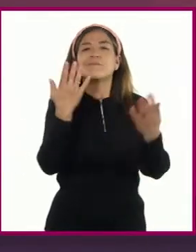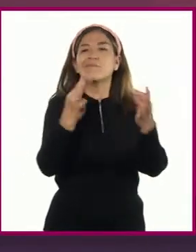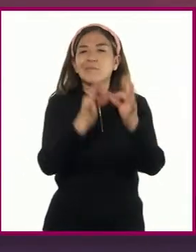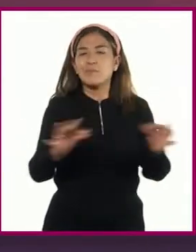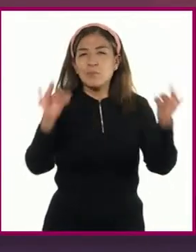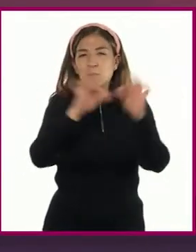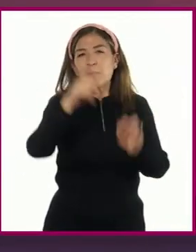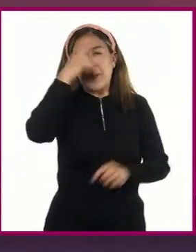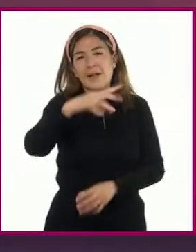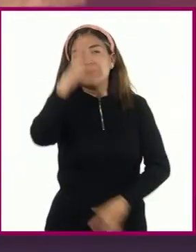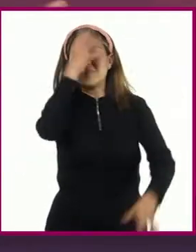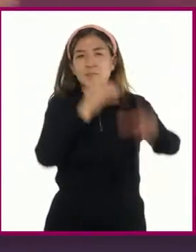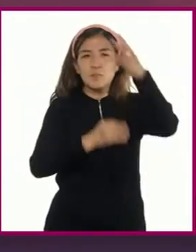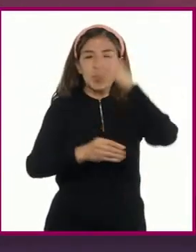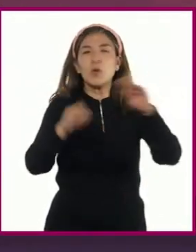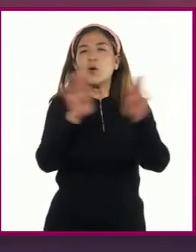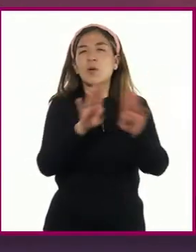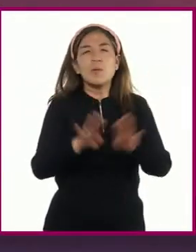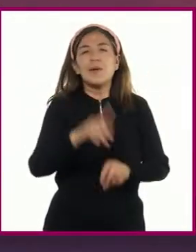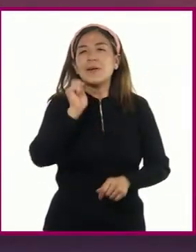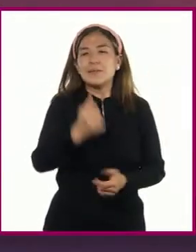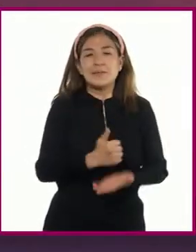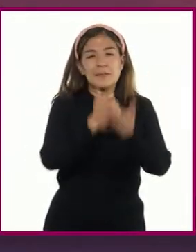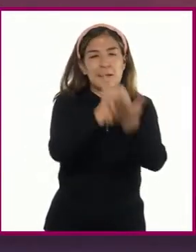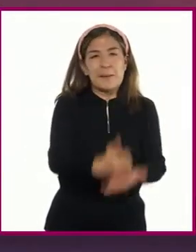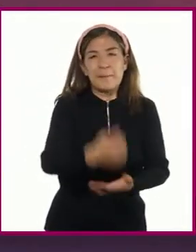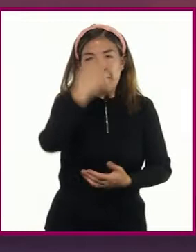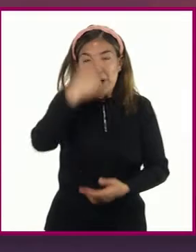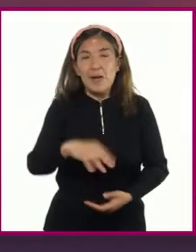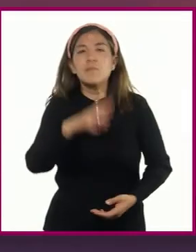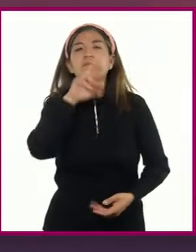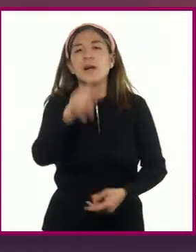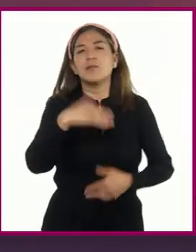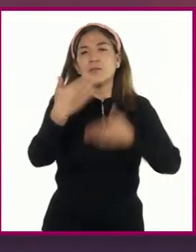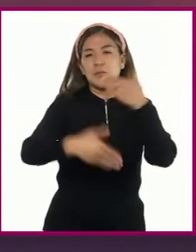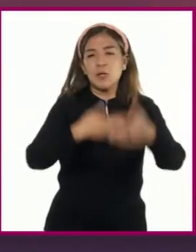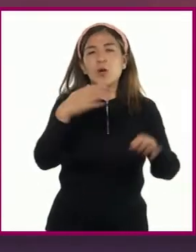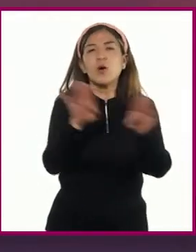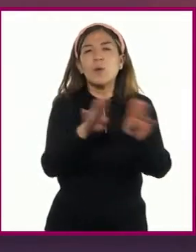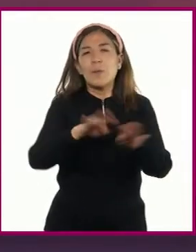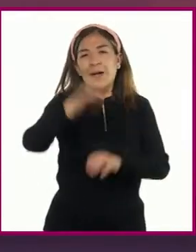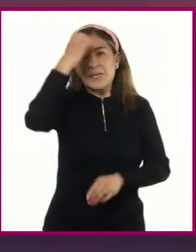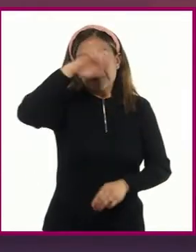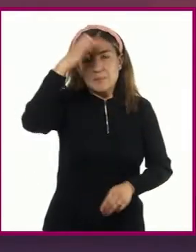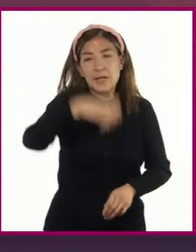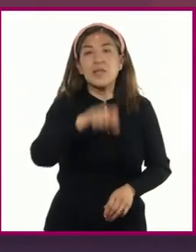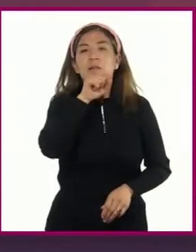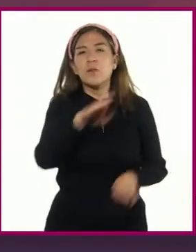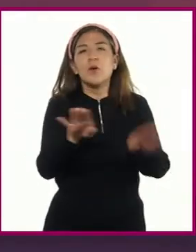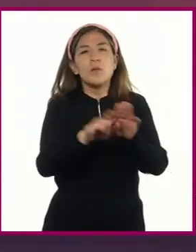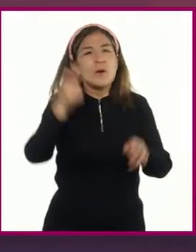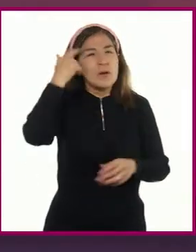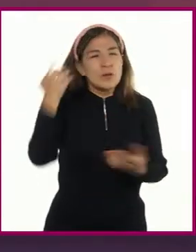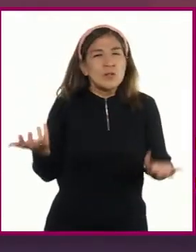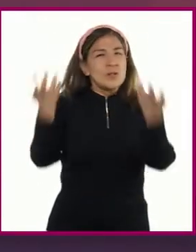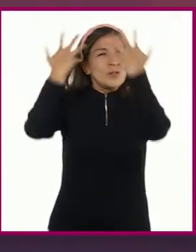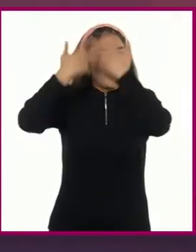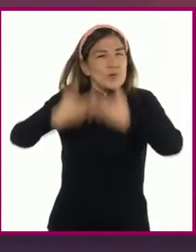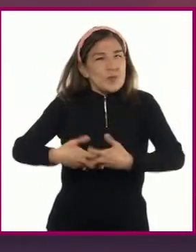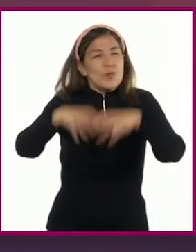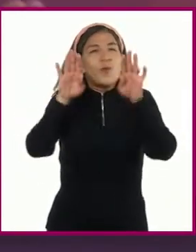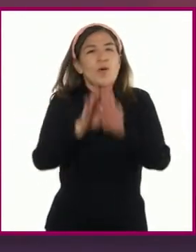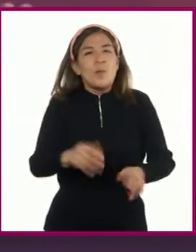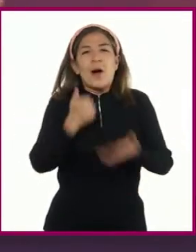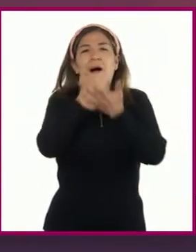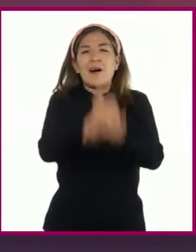para el aprendizaje y la asimilación favorable de cada experiencia habilidades que se van a modificar y fortalecer considerando los